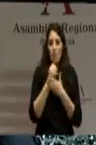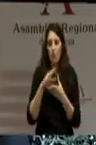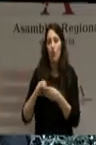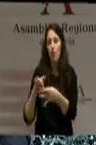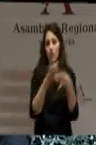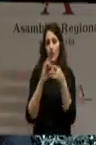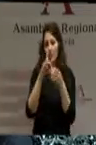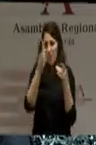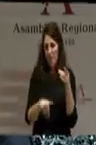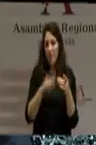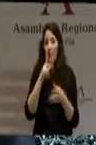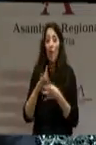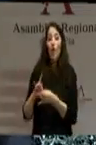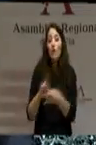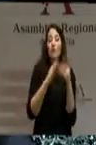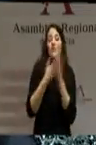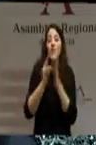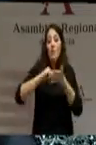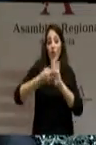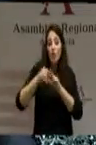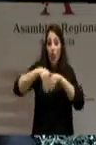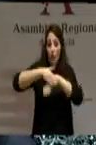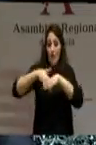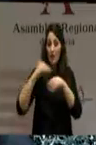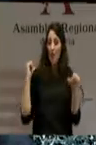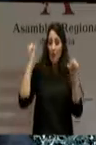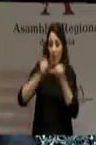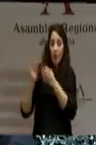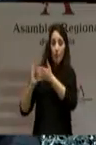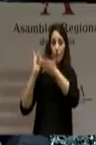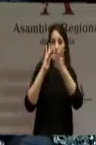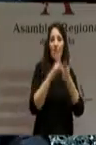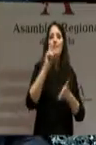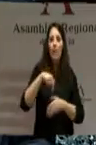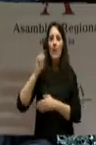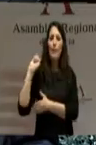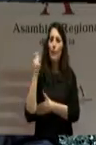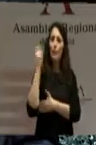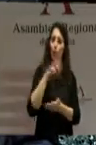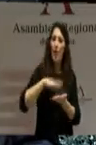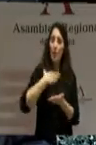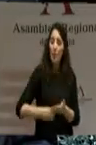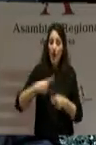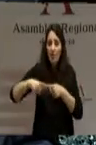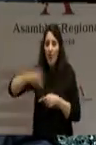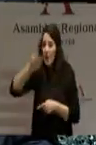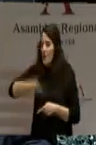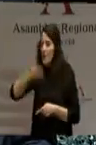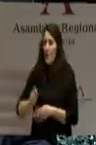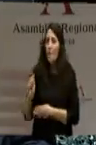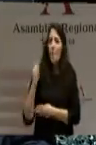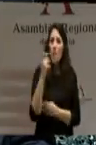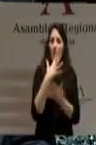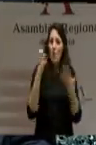El consenso ha marcado nuestros proyectos de Gobierno y los grandes hitos en la historia de la región de Murcia a lo largo de los últimos 19